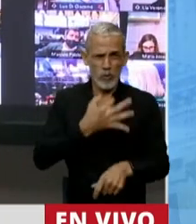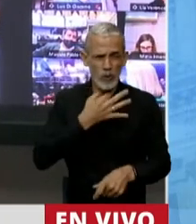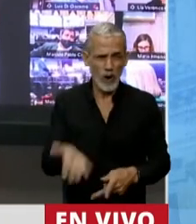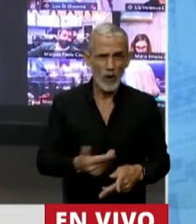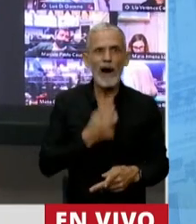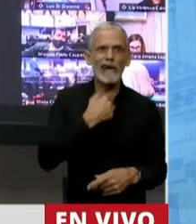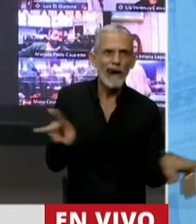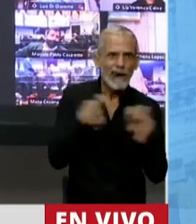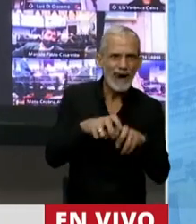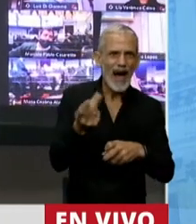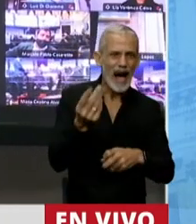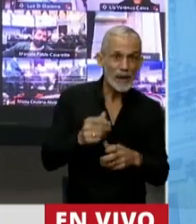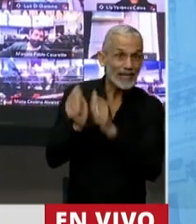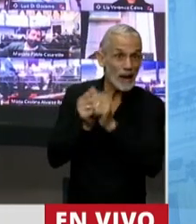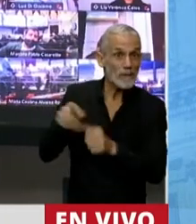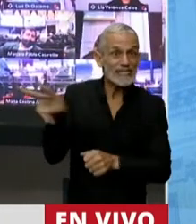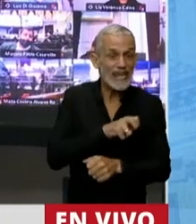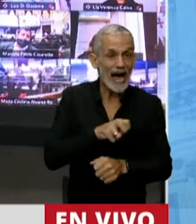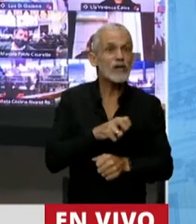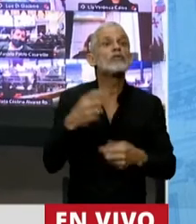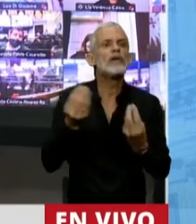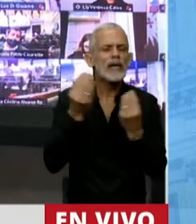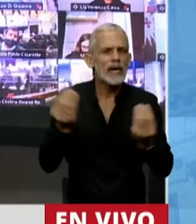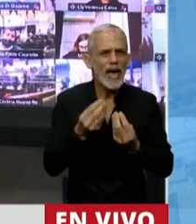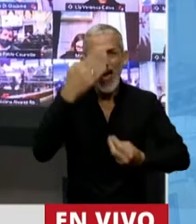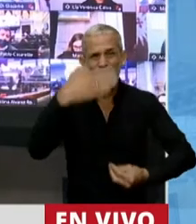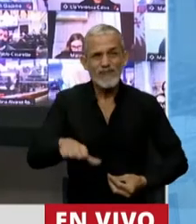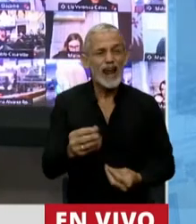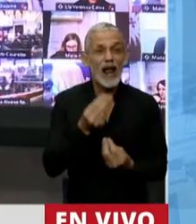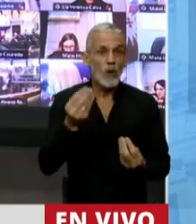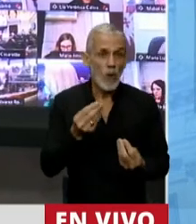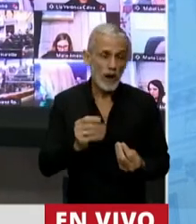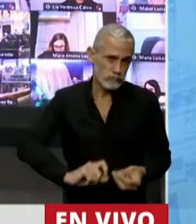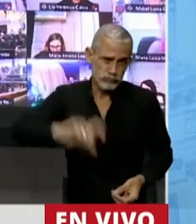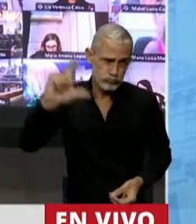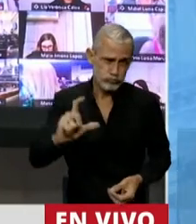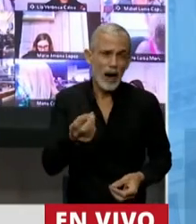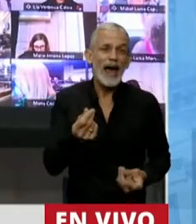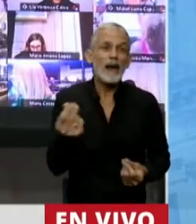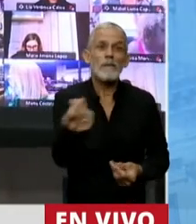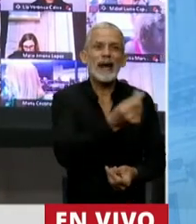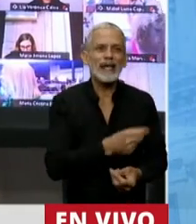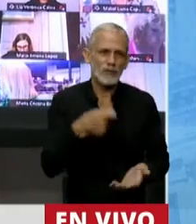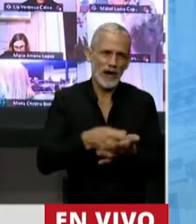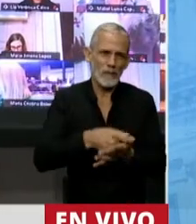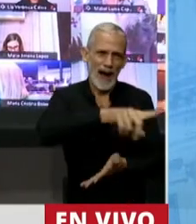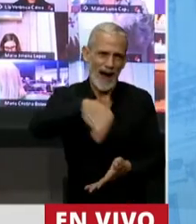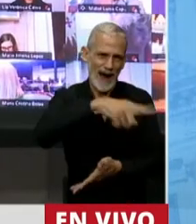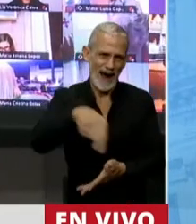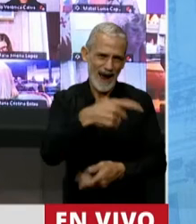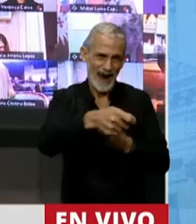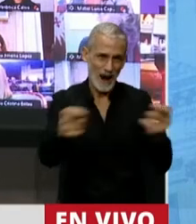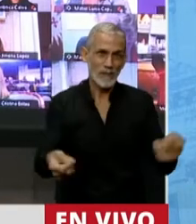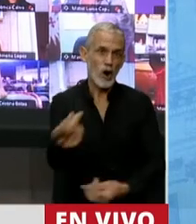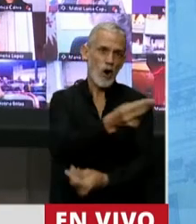recaudar dinero de los empresarios y lo único que logran es aumentar el precio que pagan los consumidores,